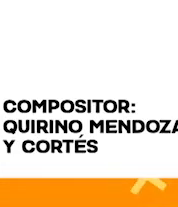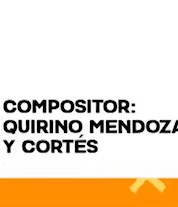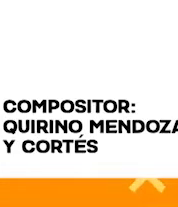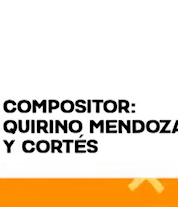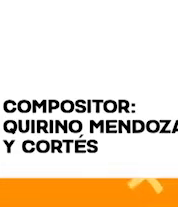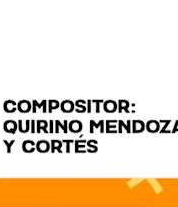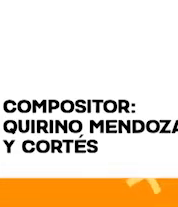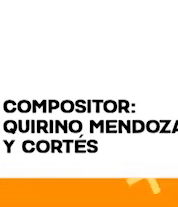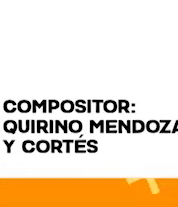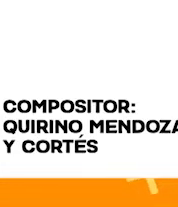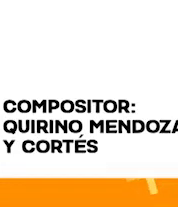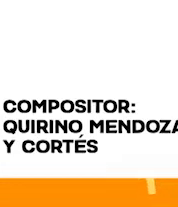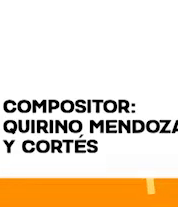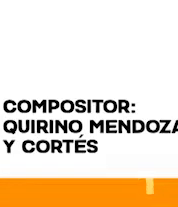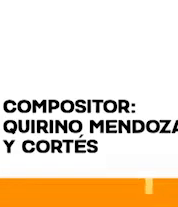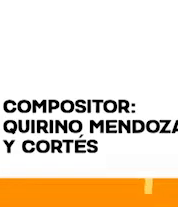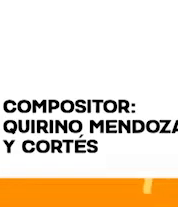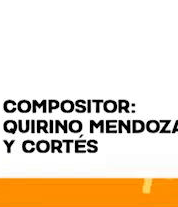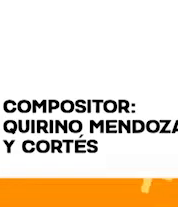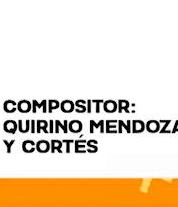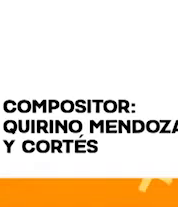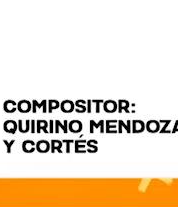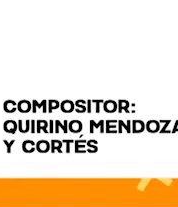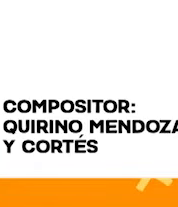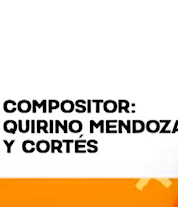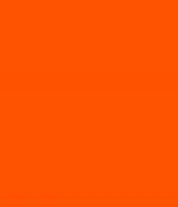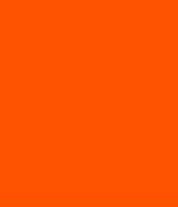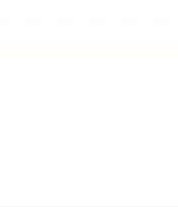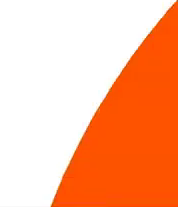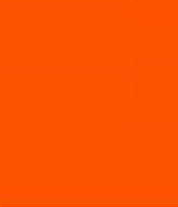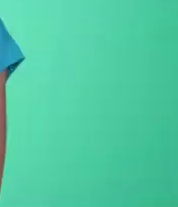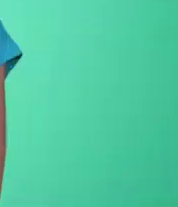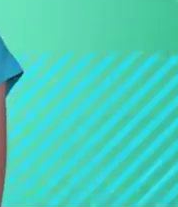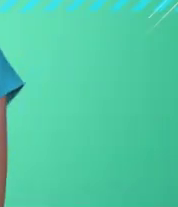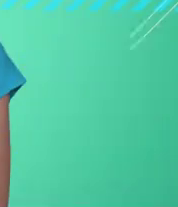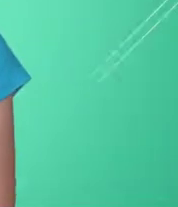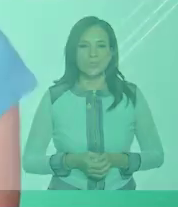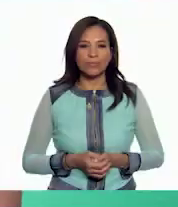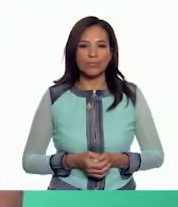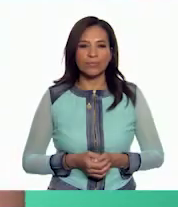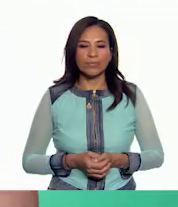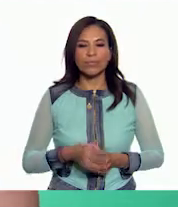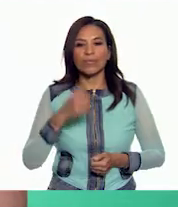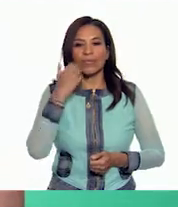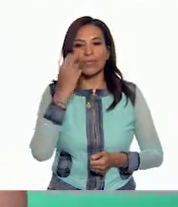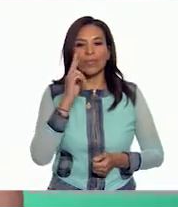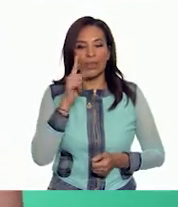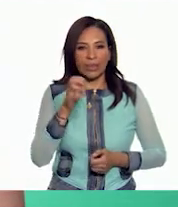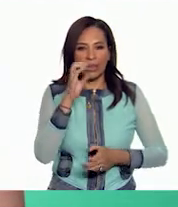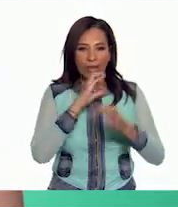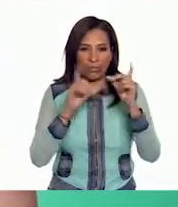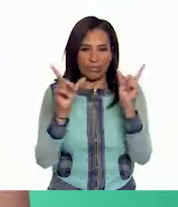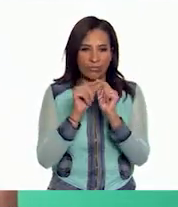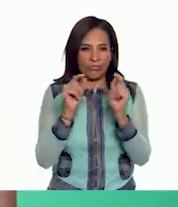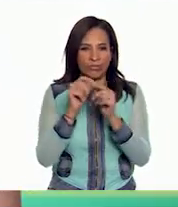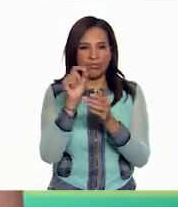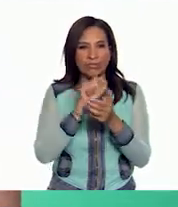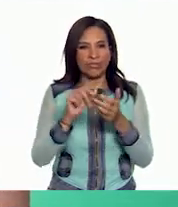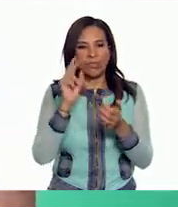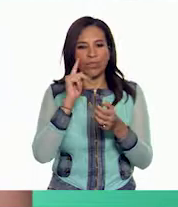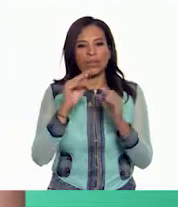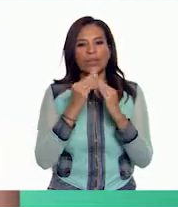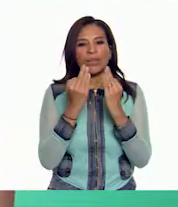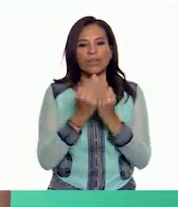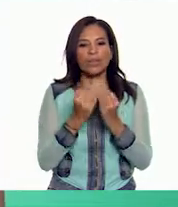Cielito lindo Cielito Los corazones Cielito quisiéramos simplificar esta canción escrita, una